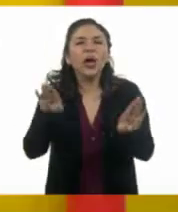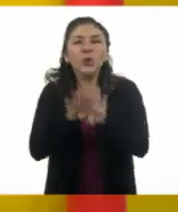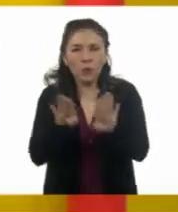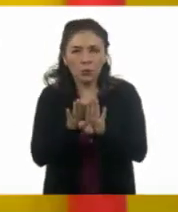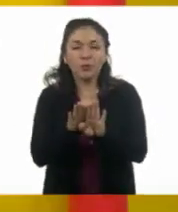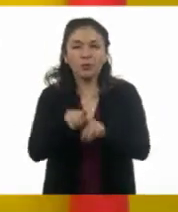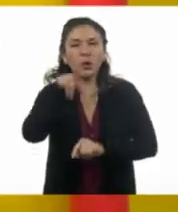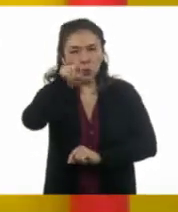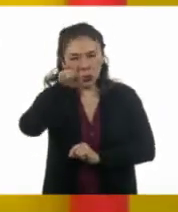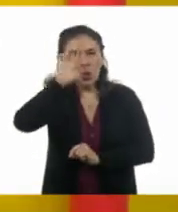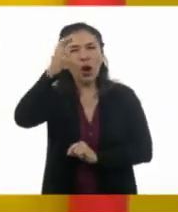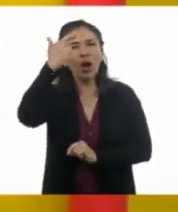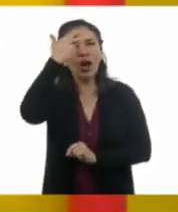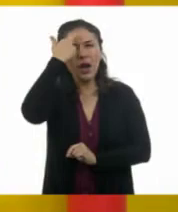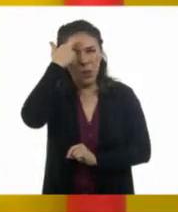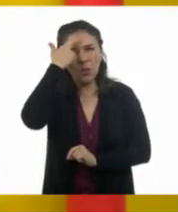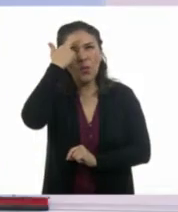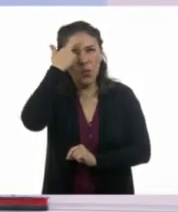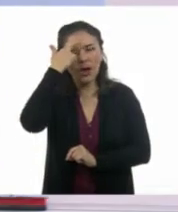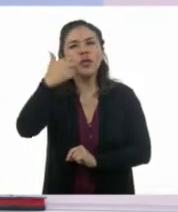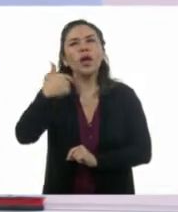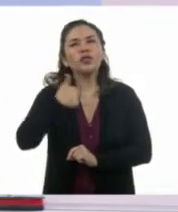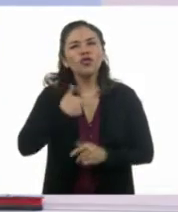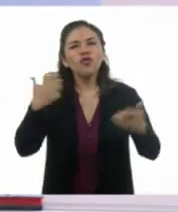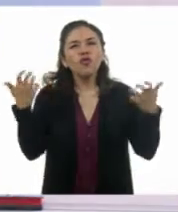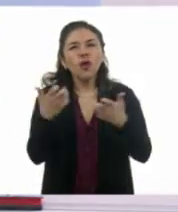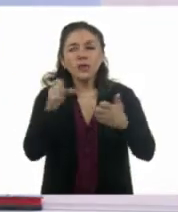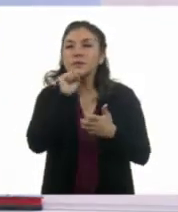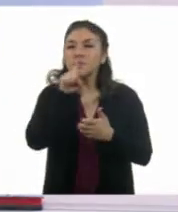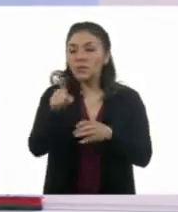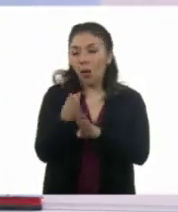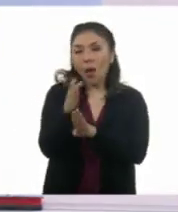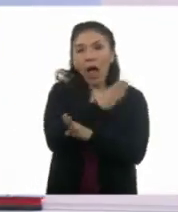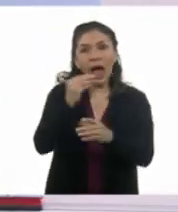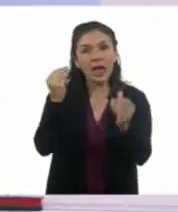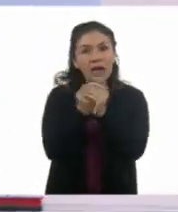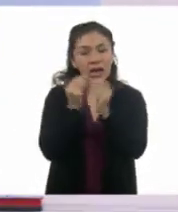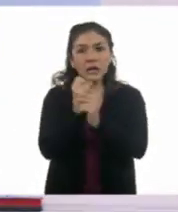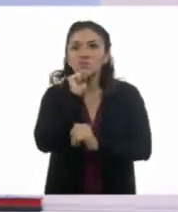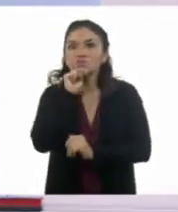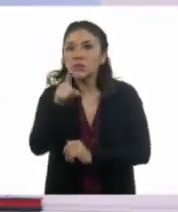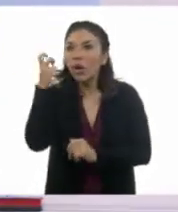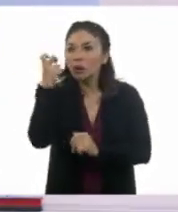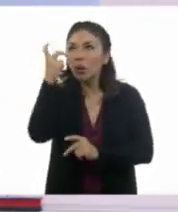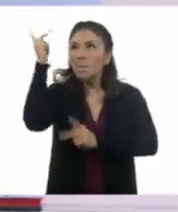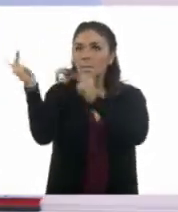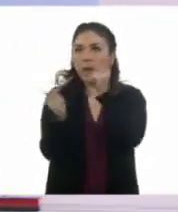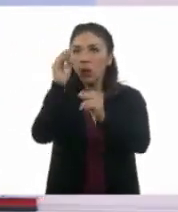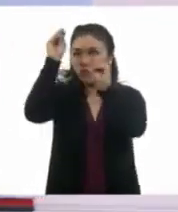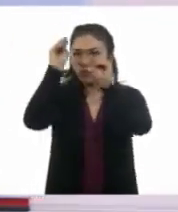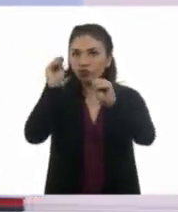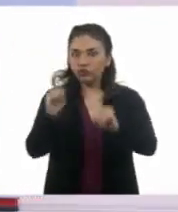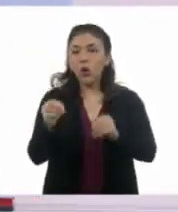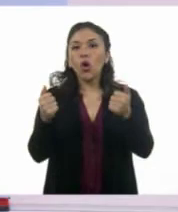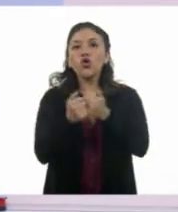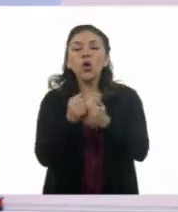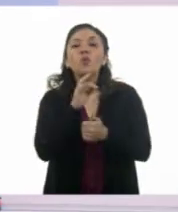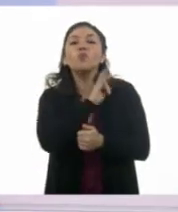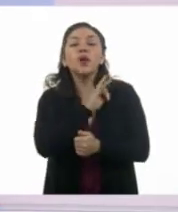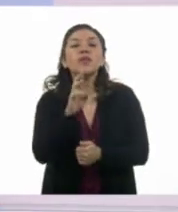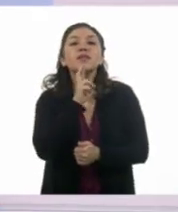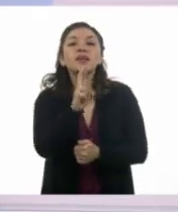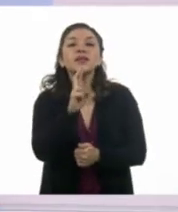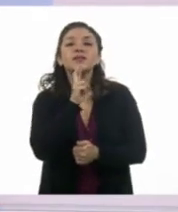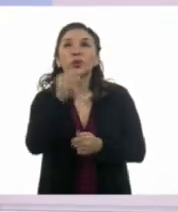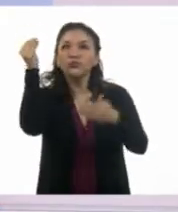Si recuerdas, nosotros hicimos esto en una clase anterior. Tenemos nuestras preguntas y con nuestras posibles opciones